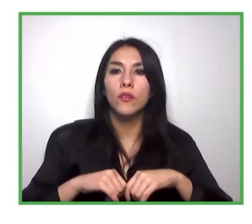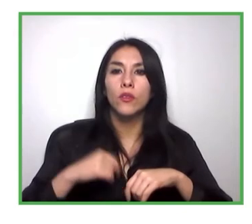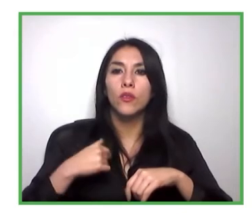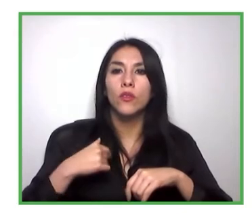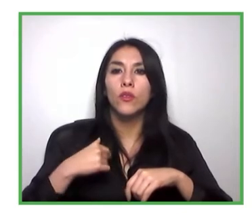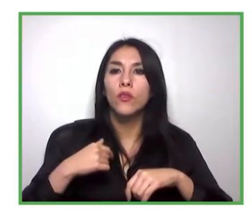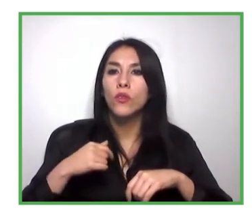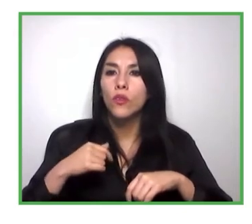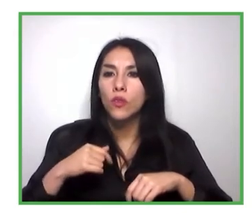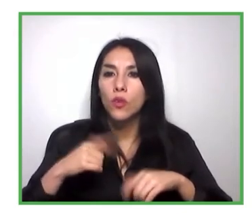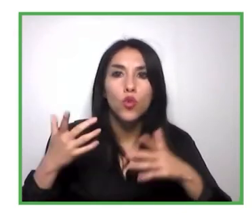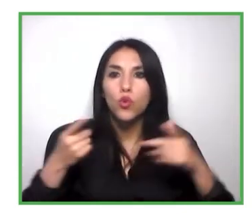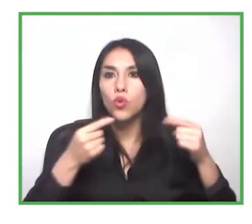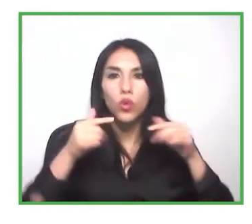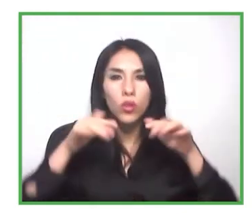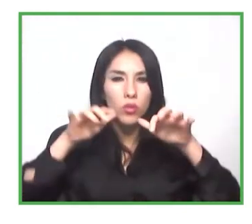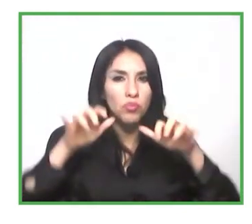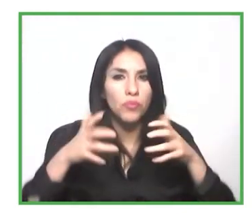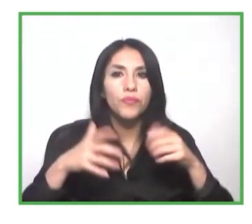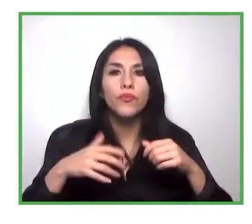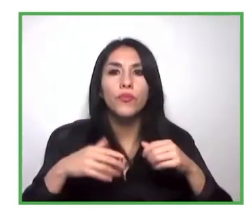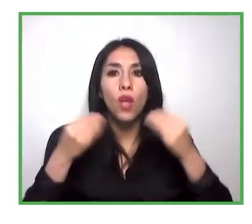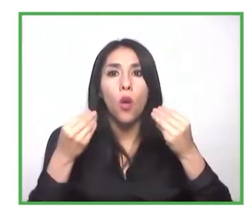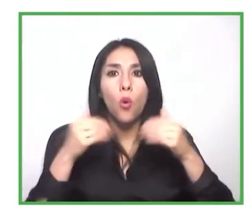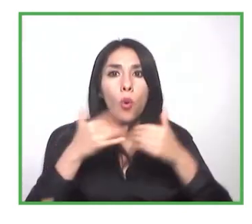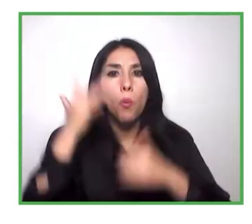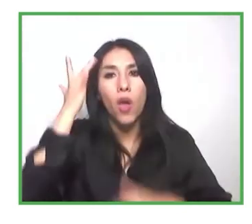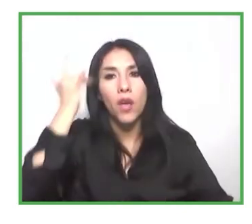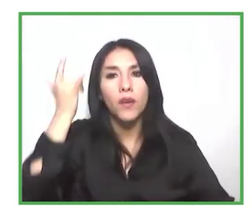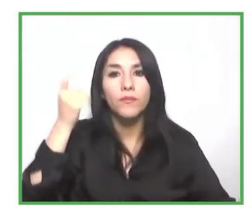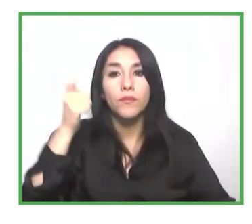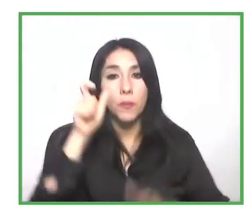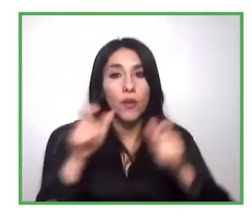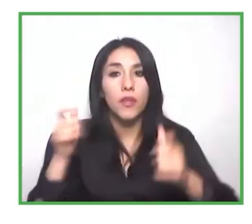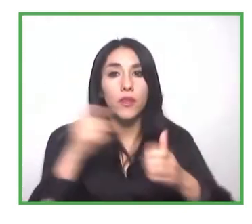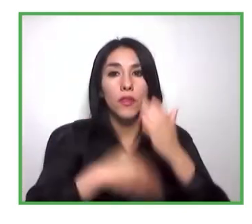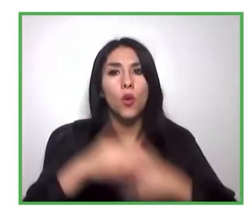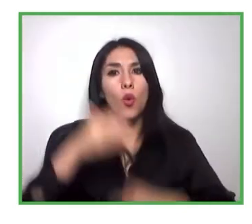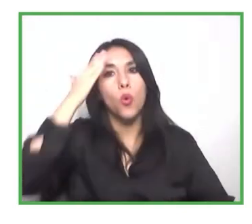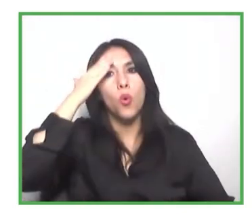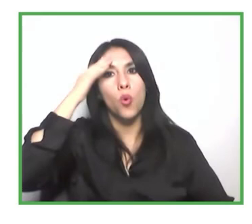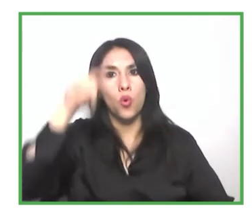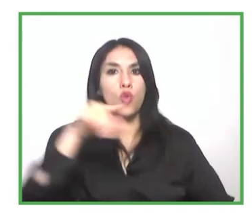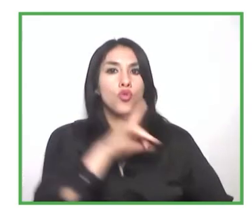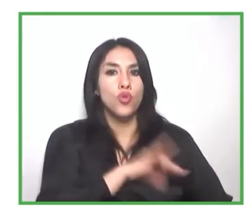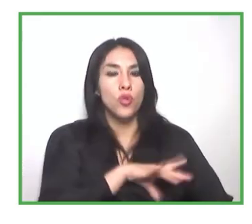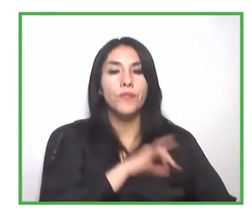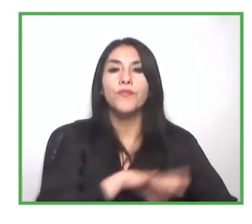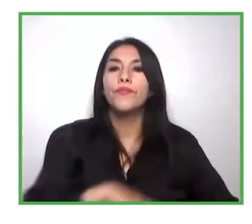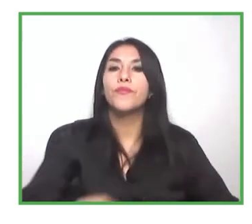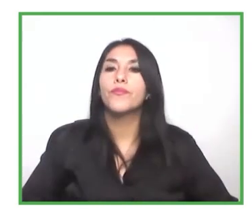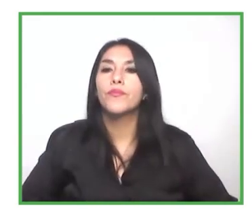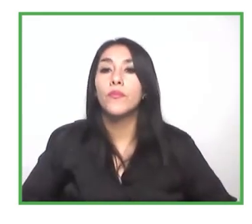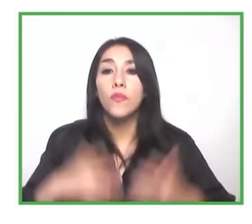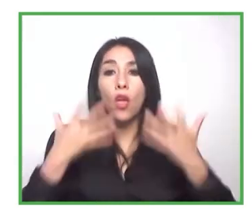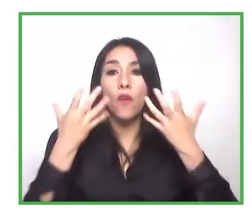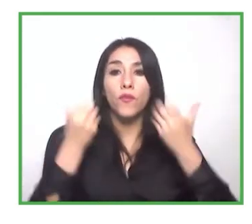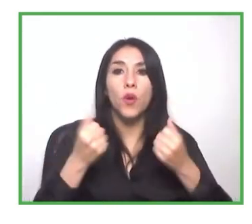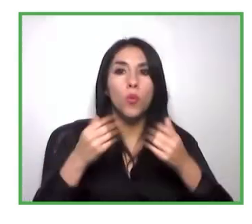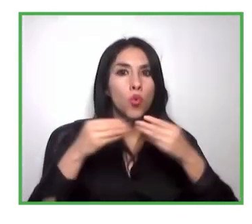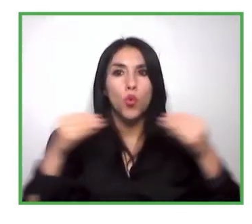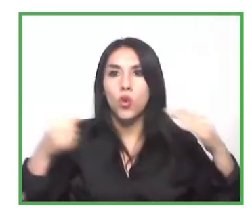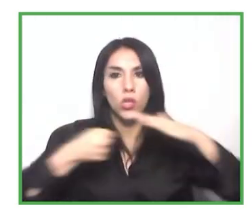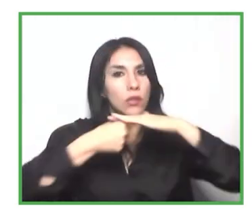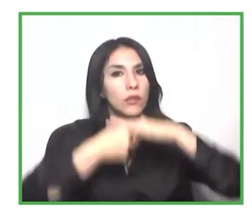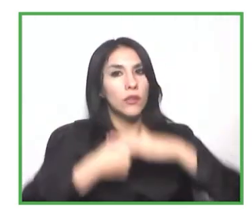personas con discapacidad sabemos, ¿cierto? Sobre todo en Chile, y tienen un importante sesgo en temas de tecnología. Y, bueno, la